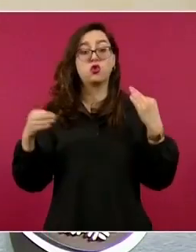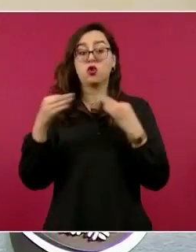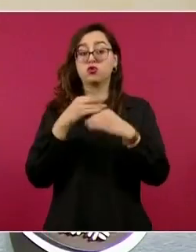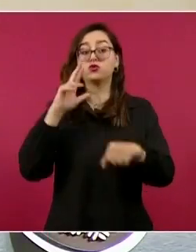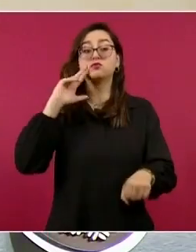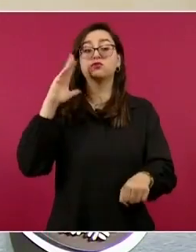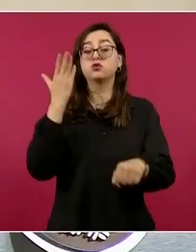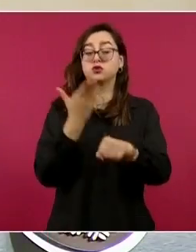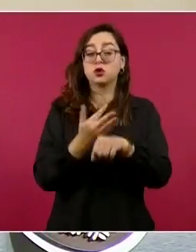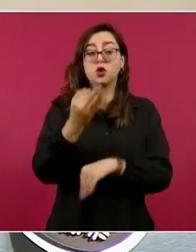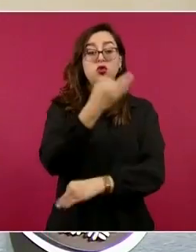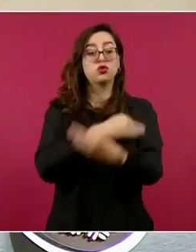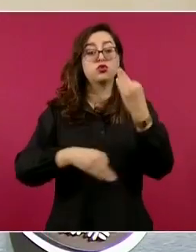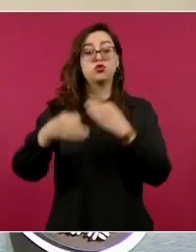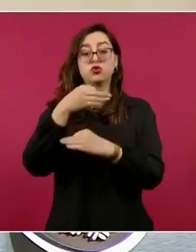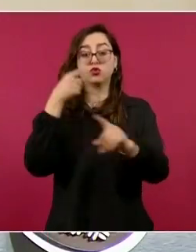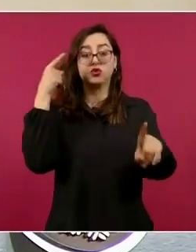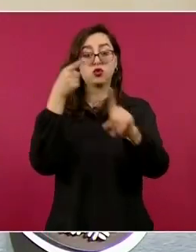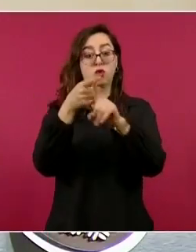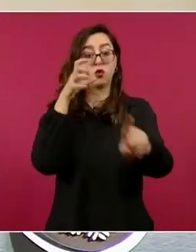venimos a construir la paz.